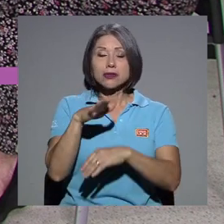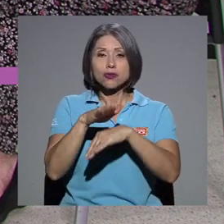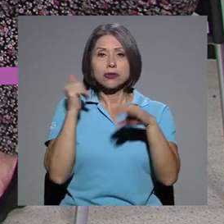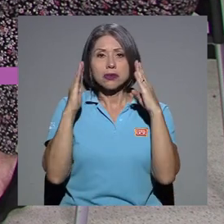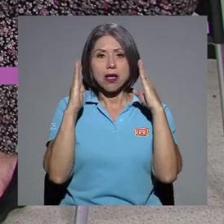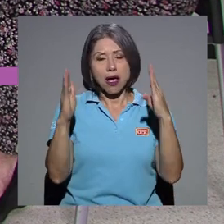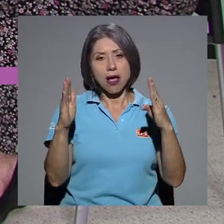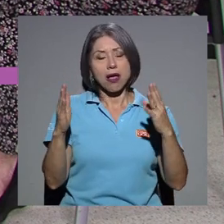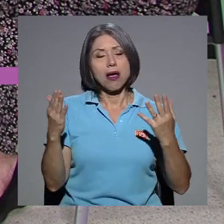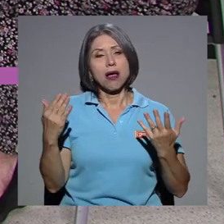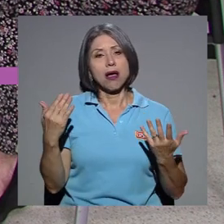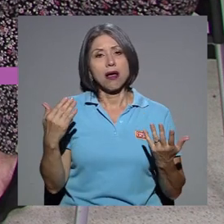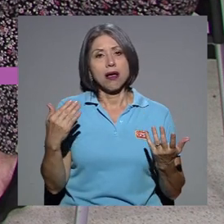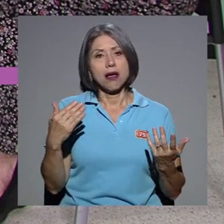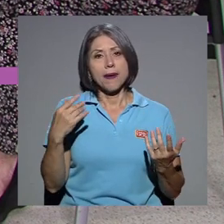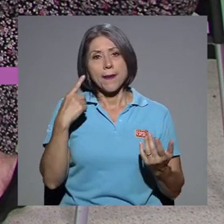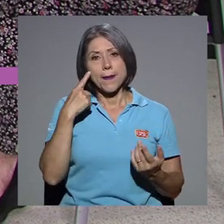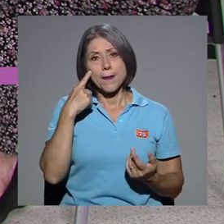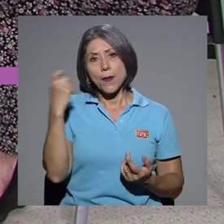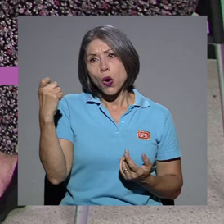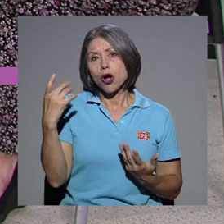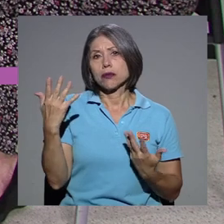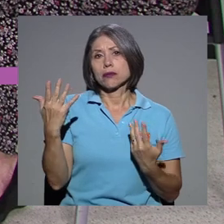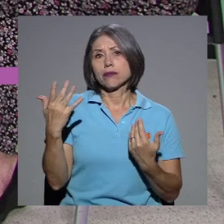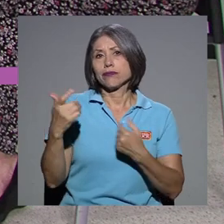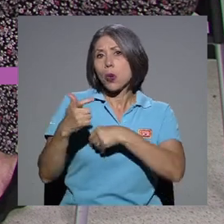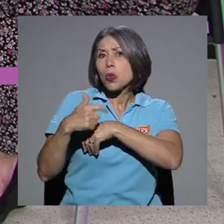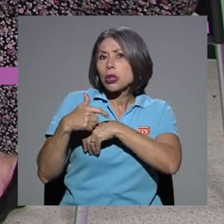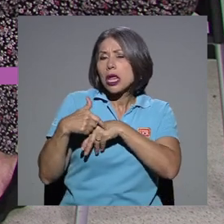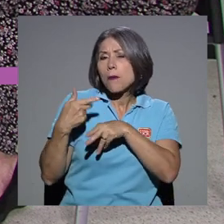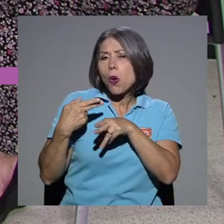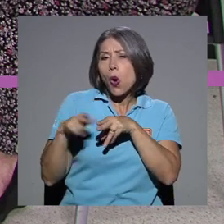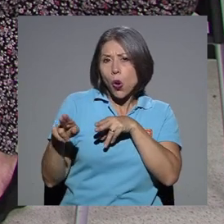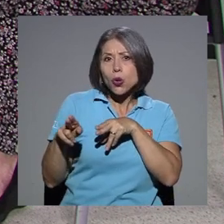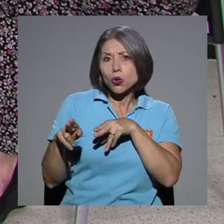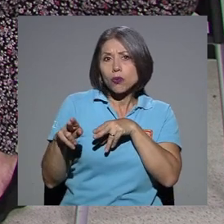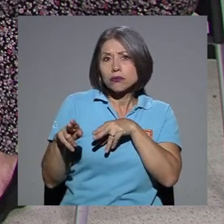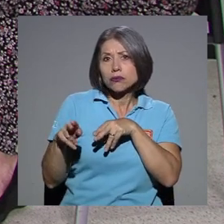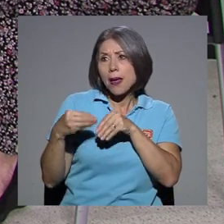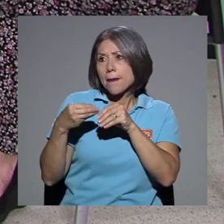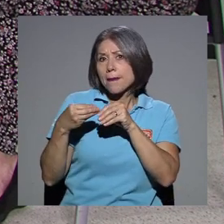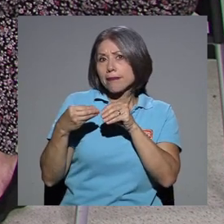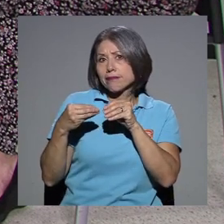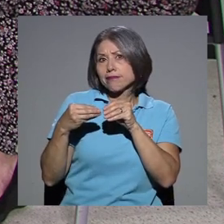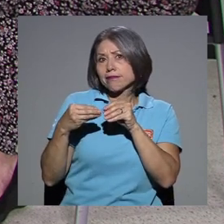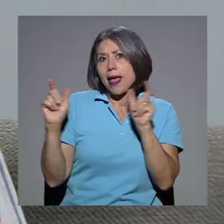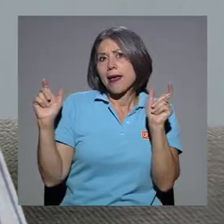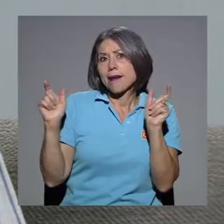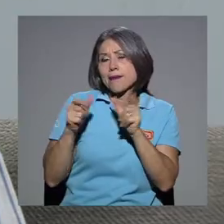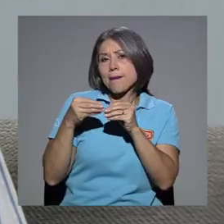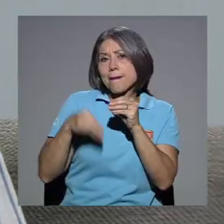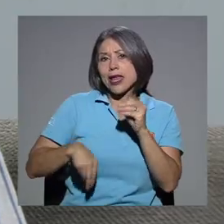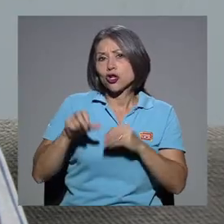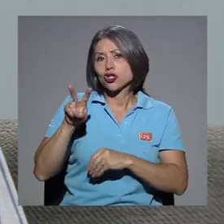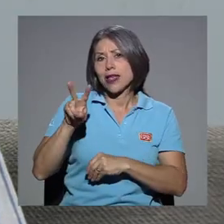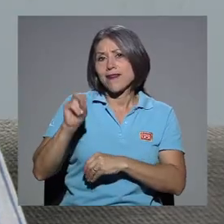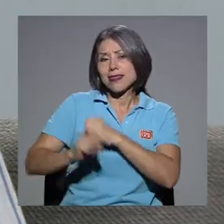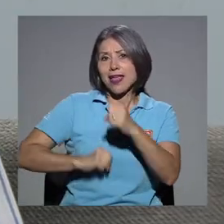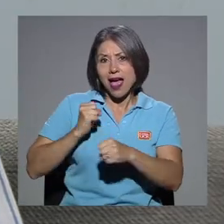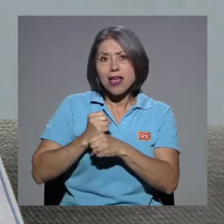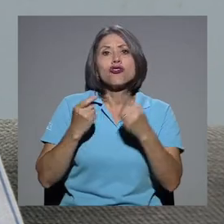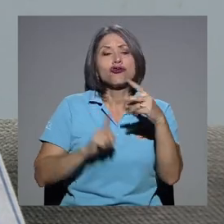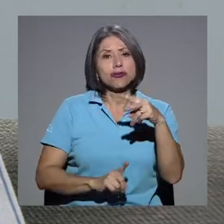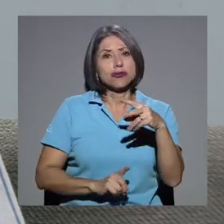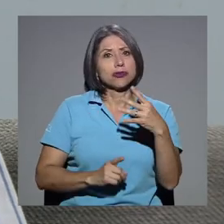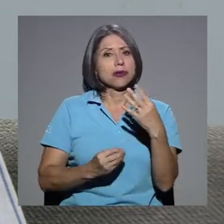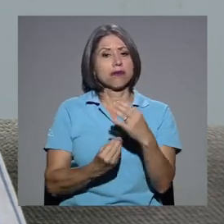en un periodo de tiempo muy corto, que son menos de 20 años, han emergido tres virus que son